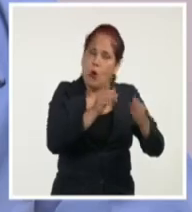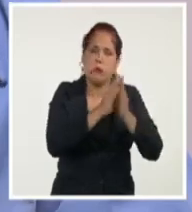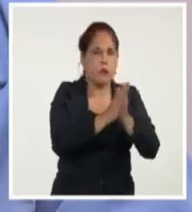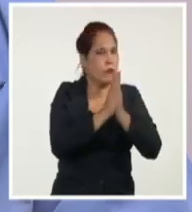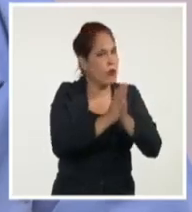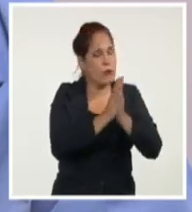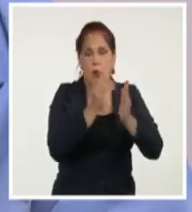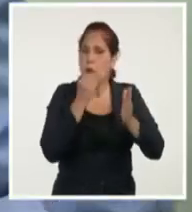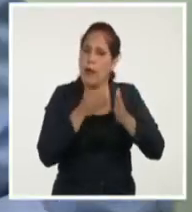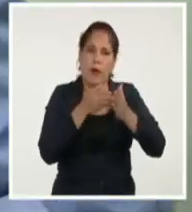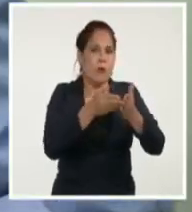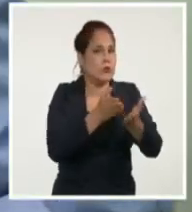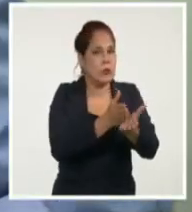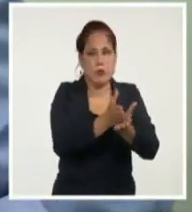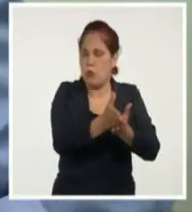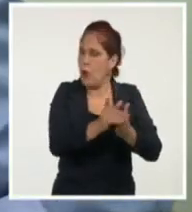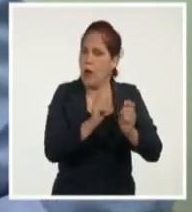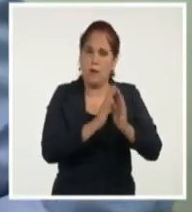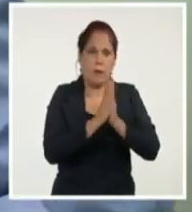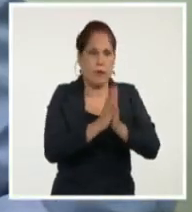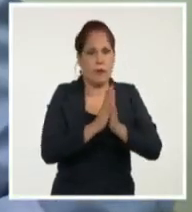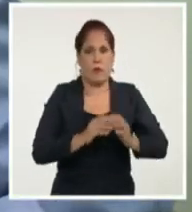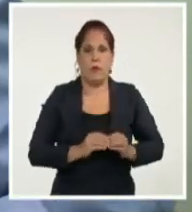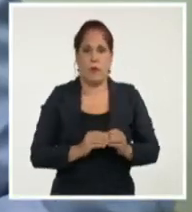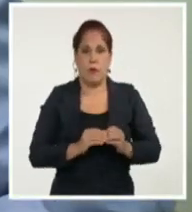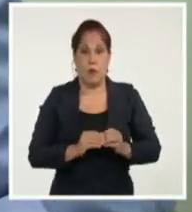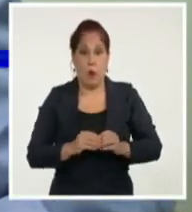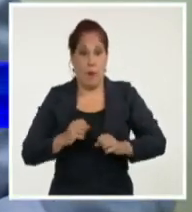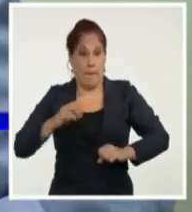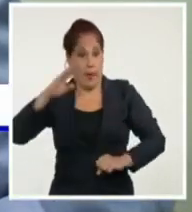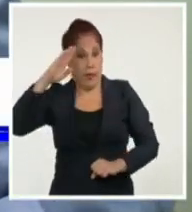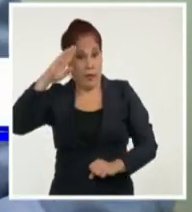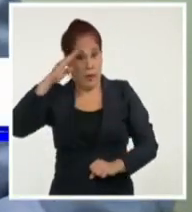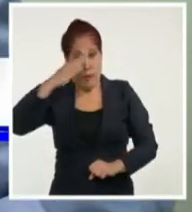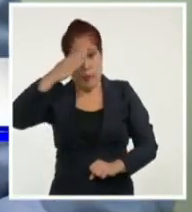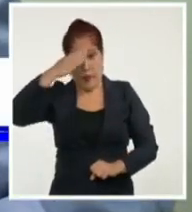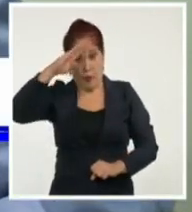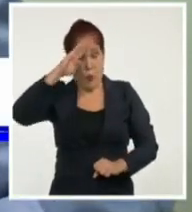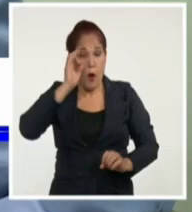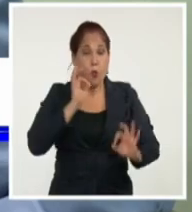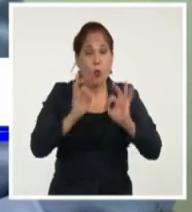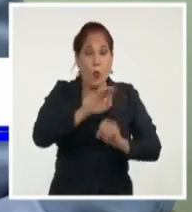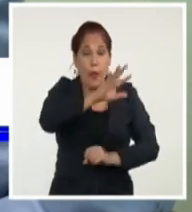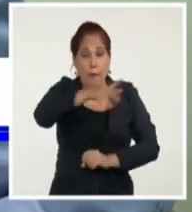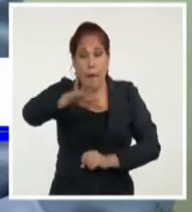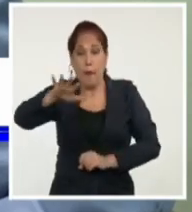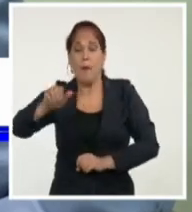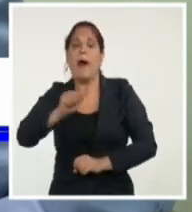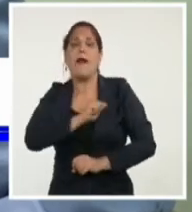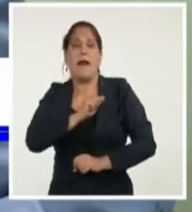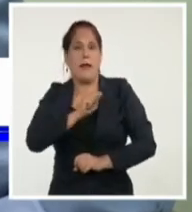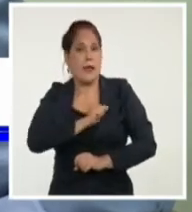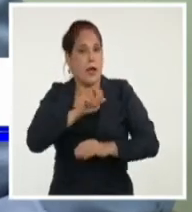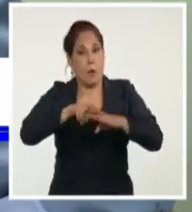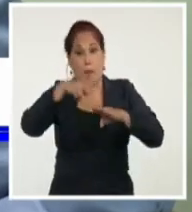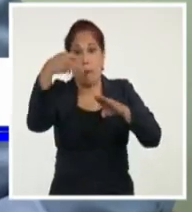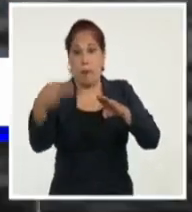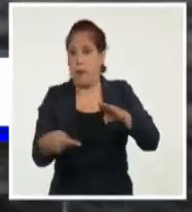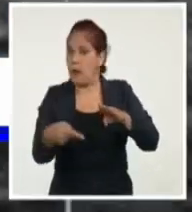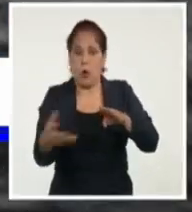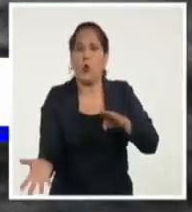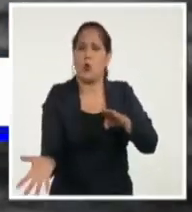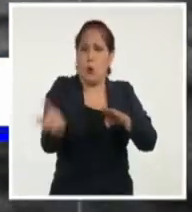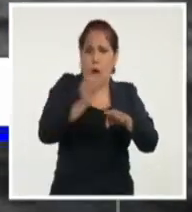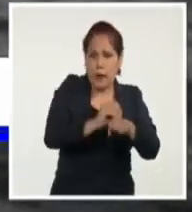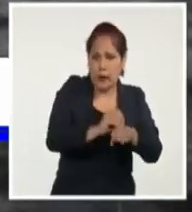íbamos a seguir. No, la frontera cubana no está andando su sitio. El que quería latinarse y que se tirara, el que no lo cogía.